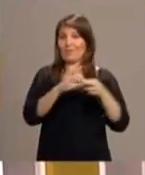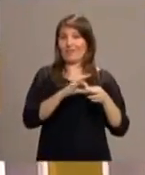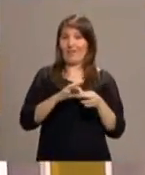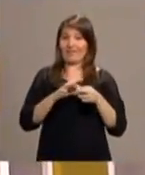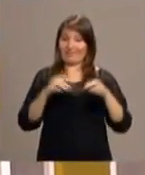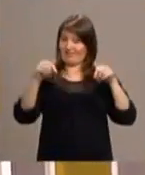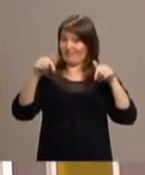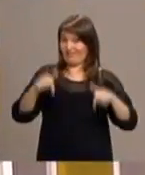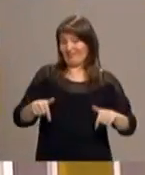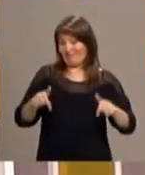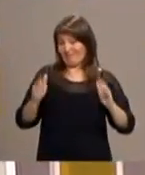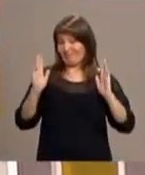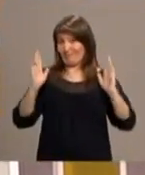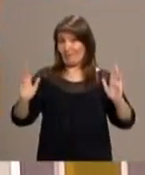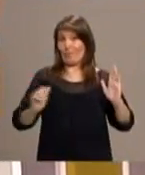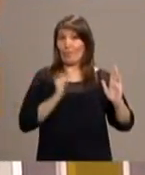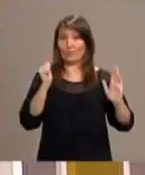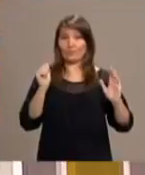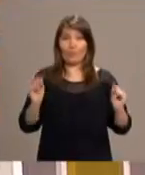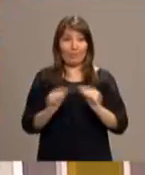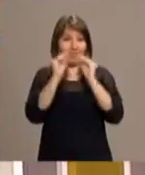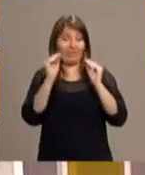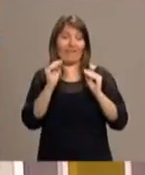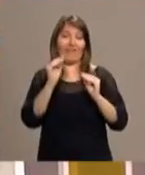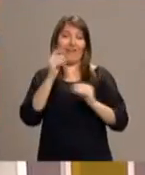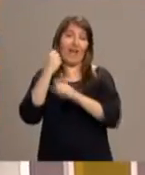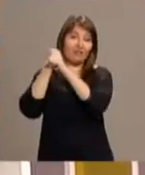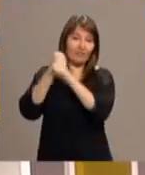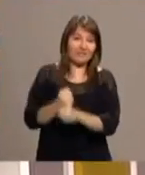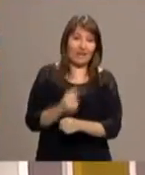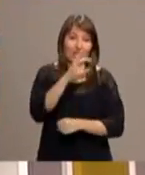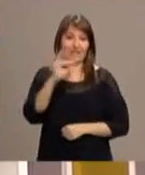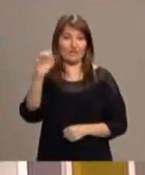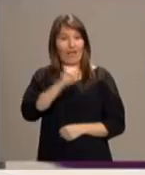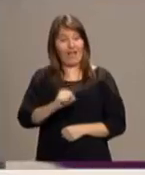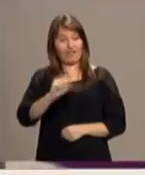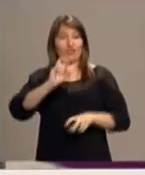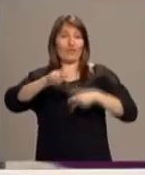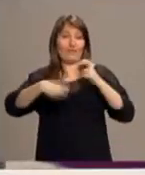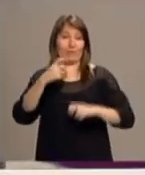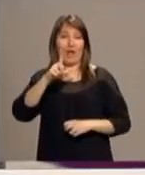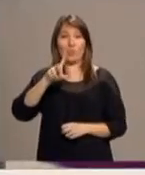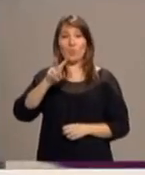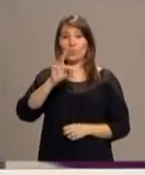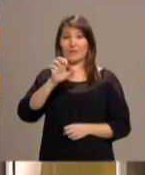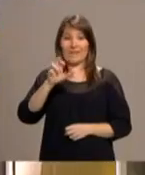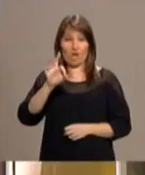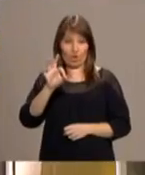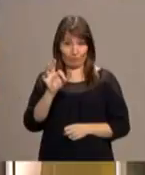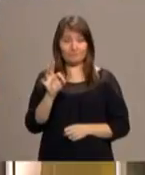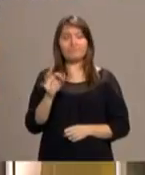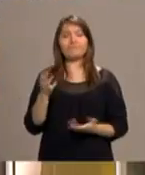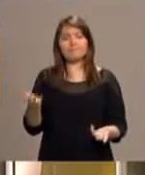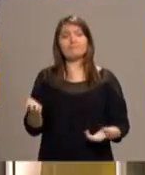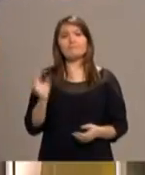este contexto del aniversario de la reforma luterana. 500 años de esa reforma que provocó Martín Lutero. El